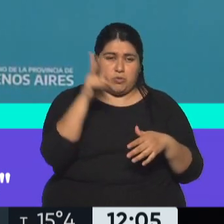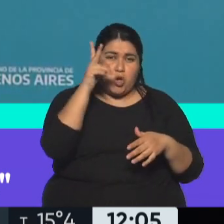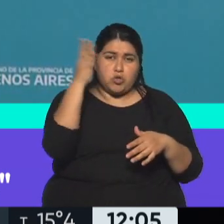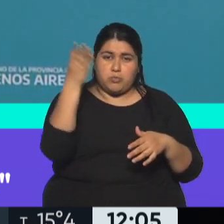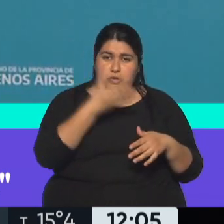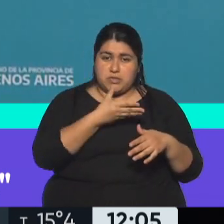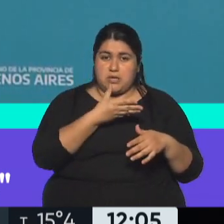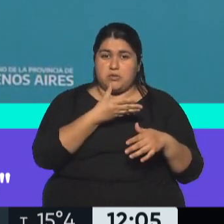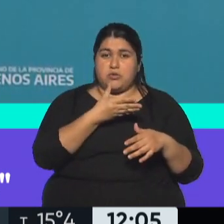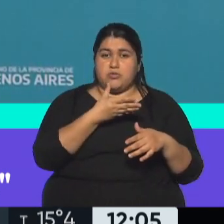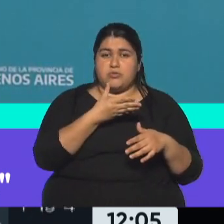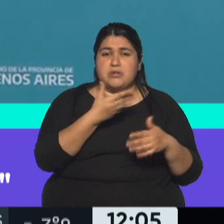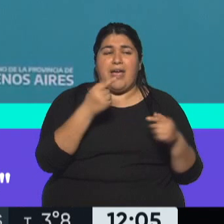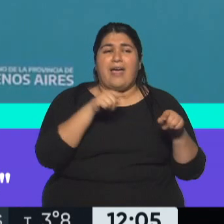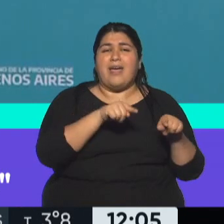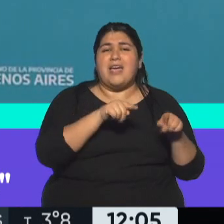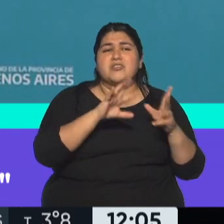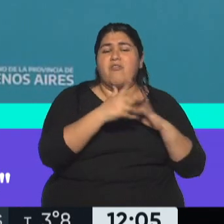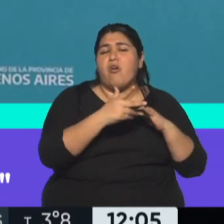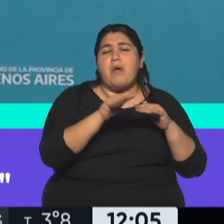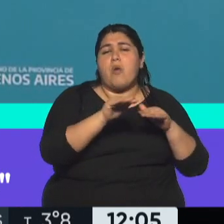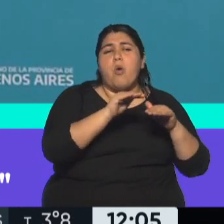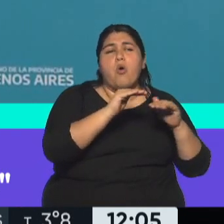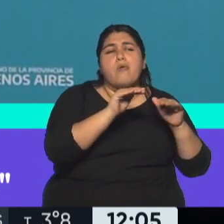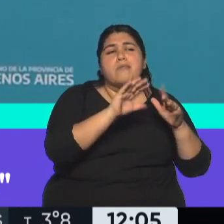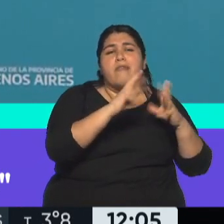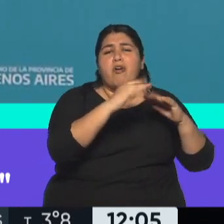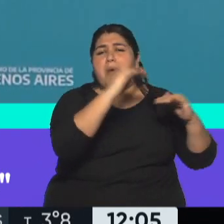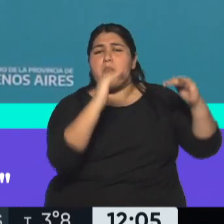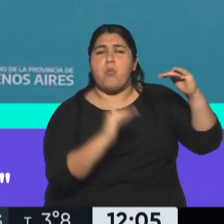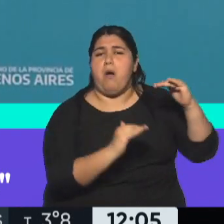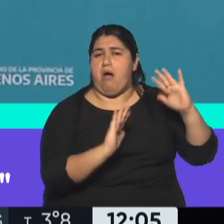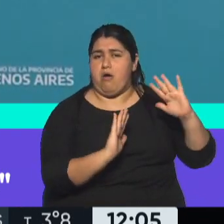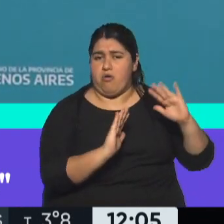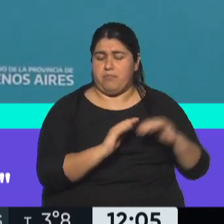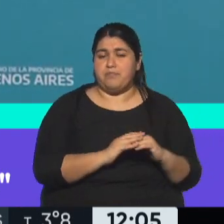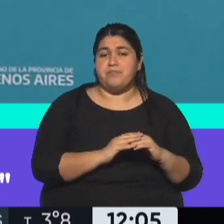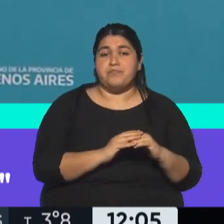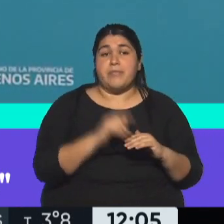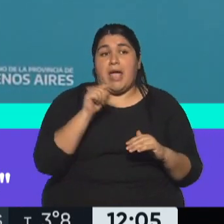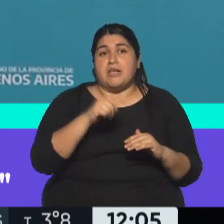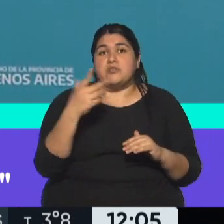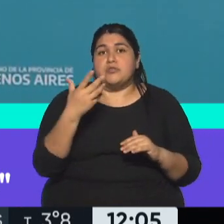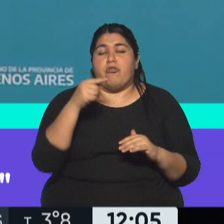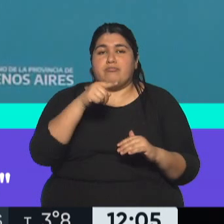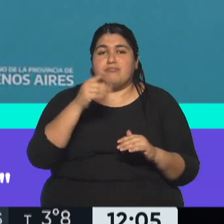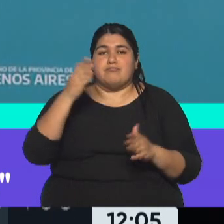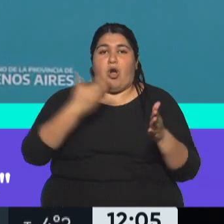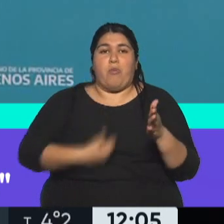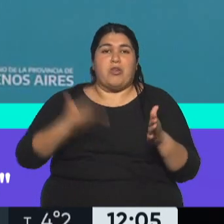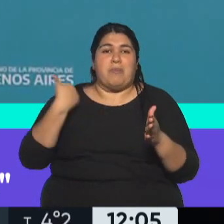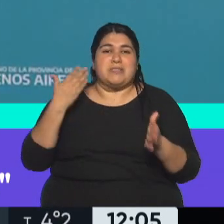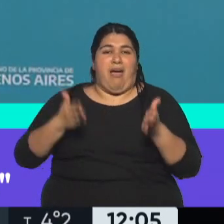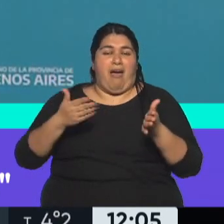que son niveles muy bajos. Entonces dijo, bueno, tengo una oportunidad, endeudarme a lo loco